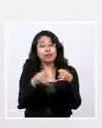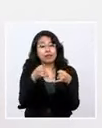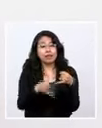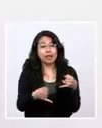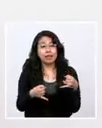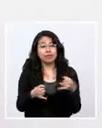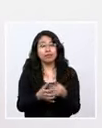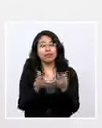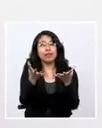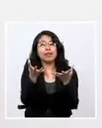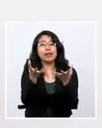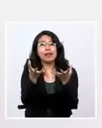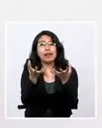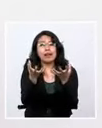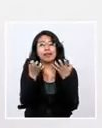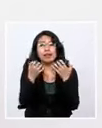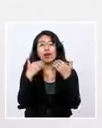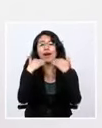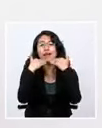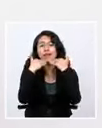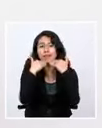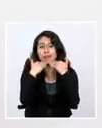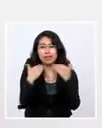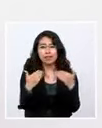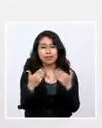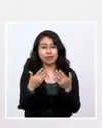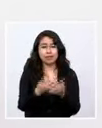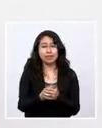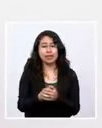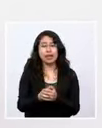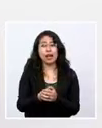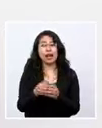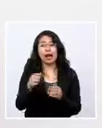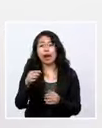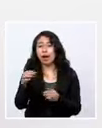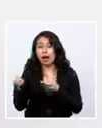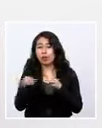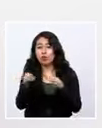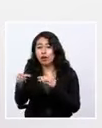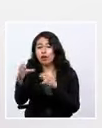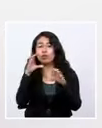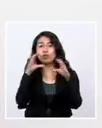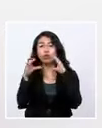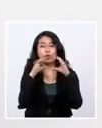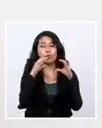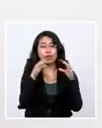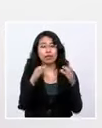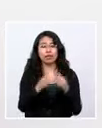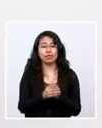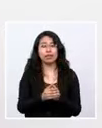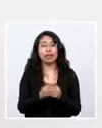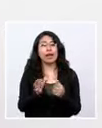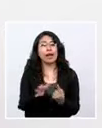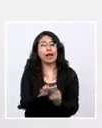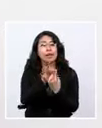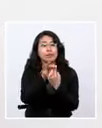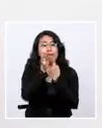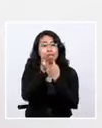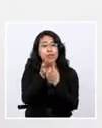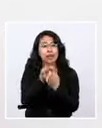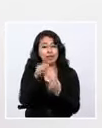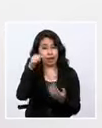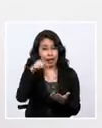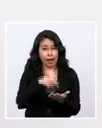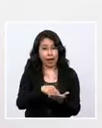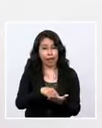Finalmente, quiero agradecer a los medios de comunicación, primordialmente a